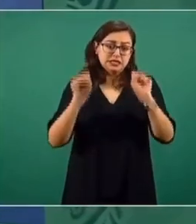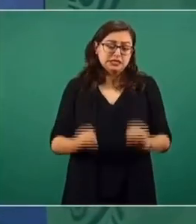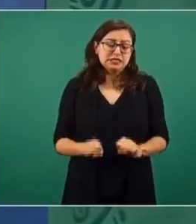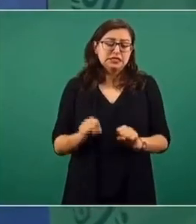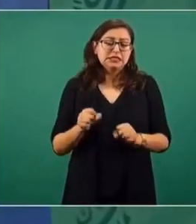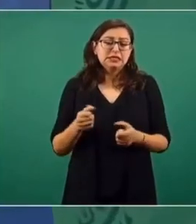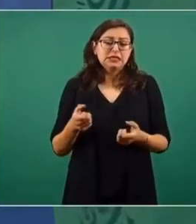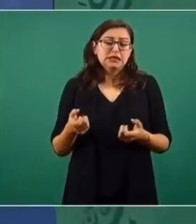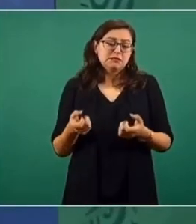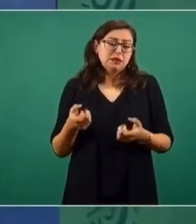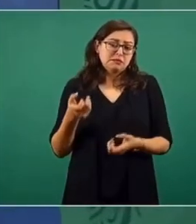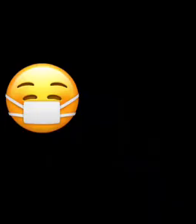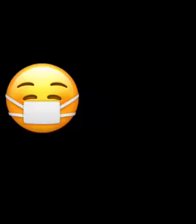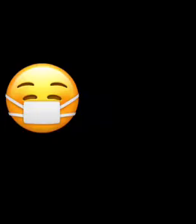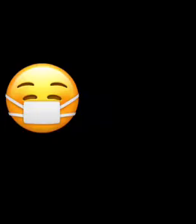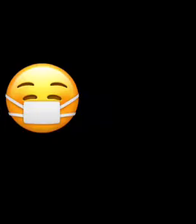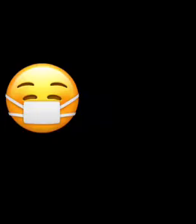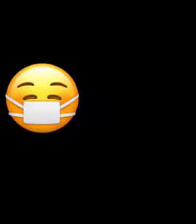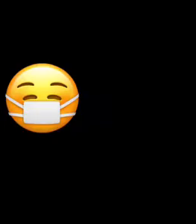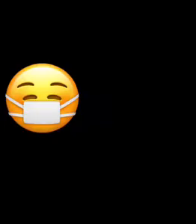penal acusatorio así lo permite.